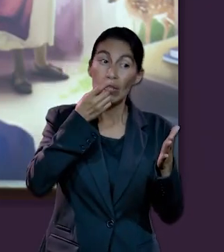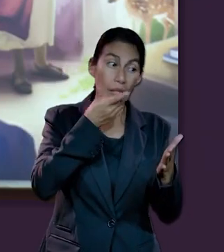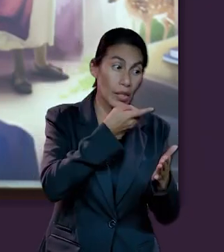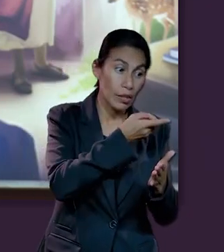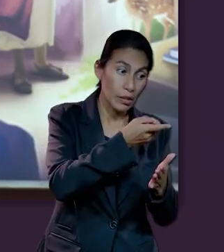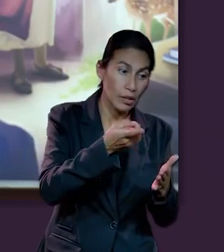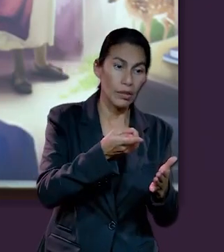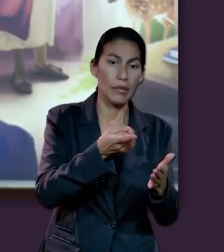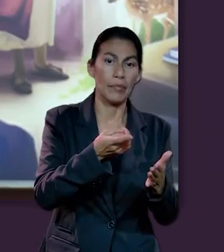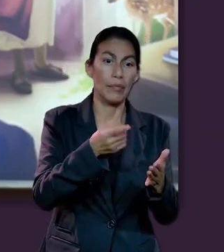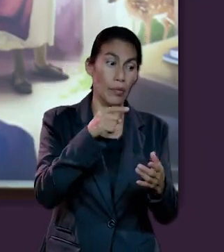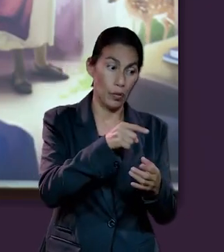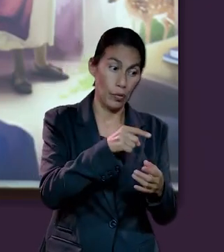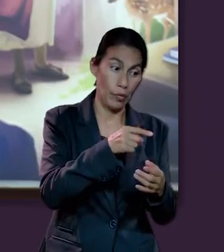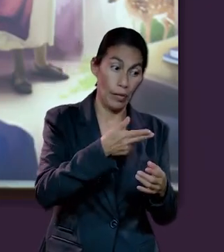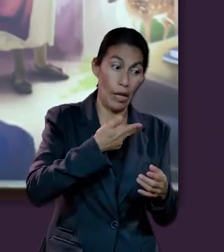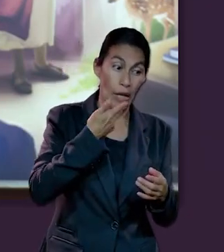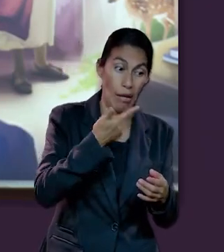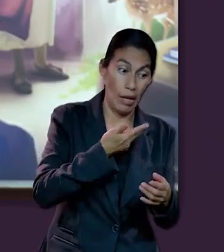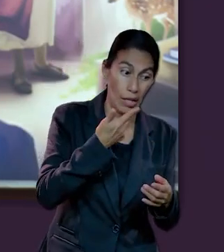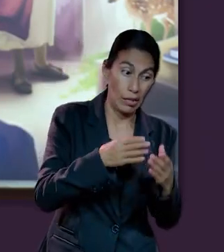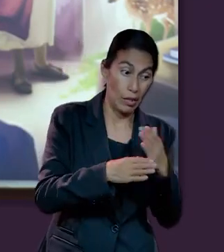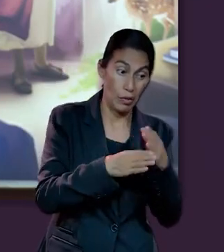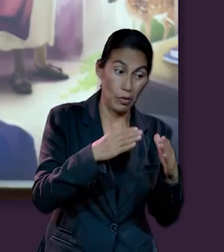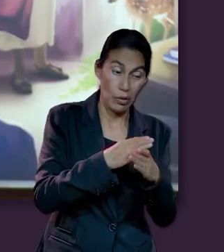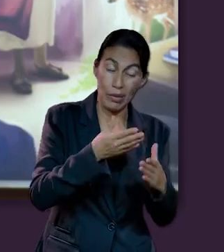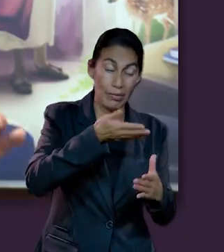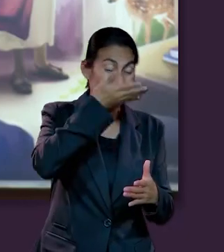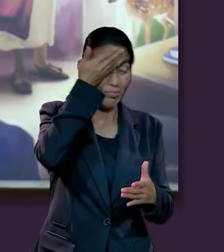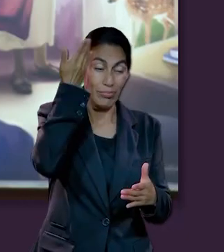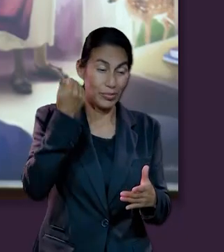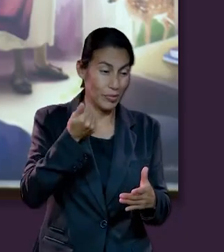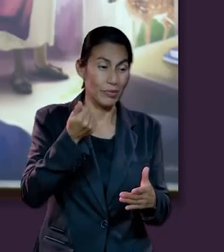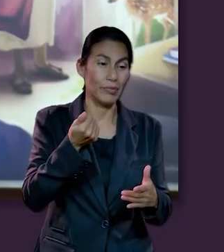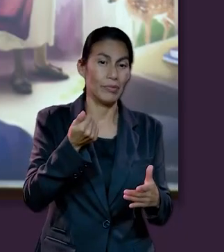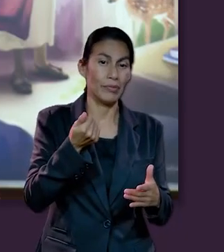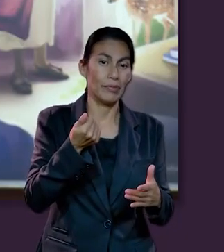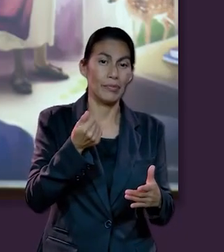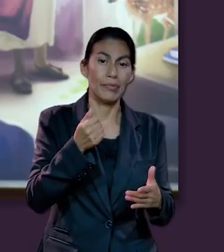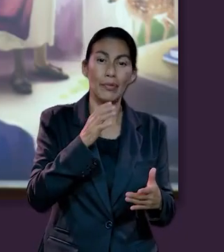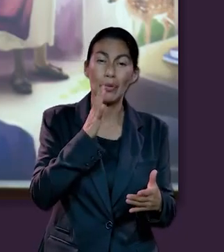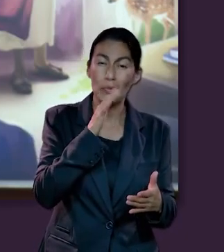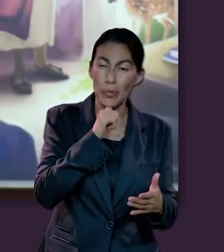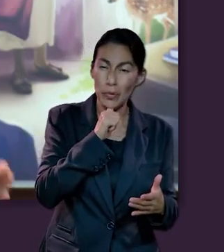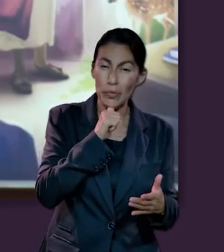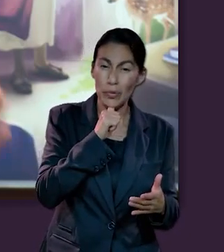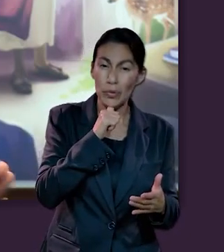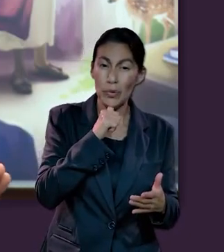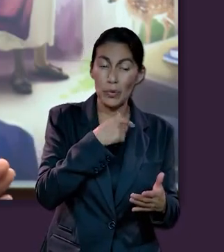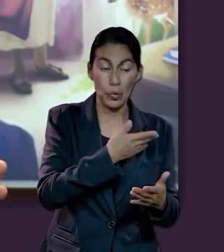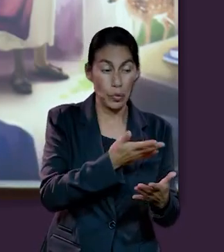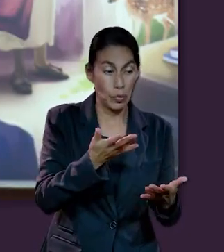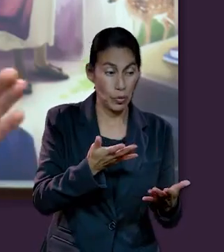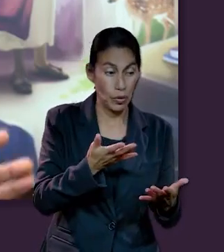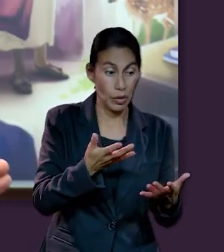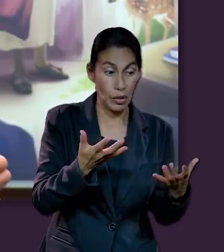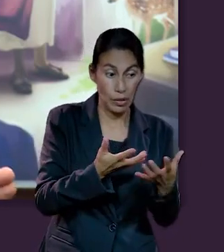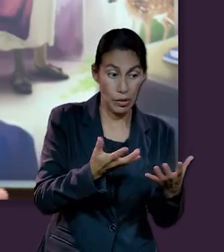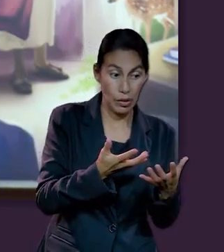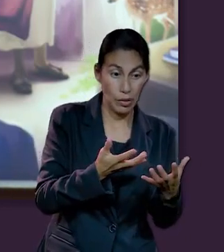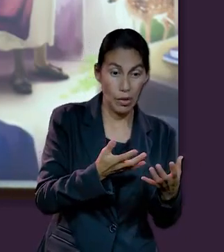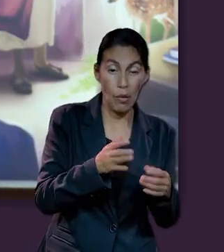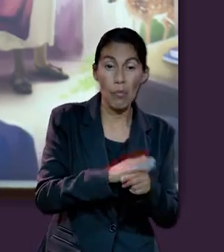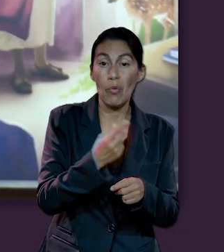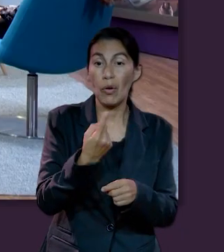cierto momento le dice que habló de cosas que él no sabe. Entonces, no podemos crear una